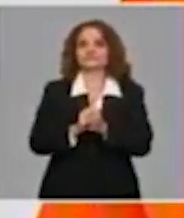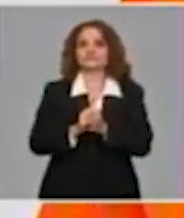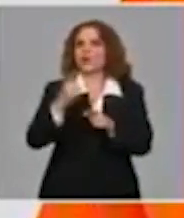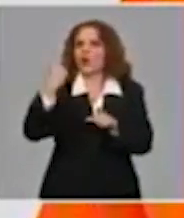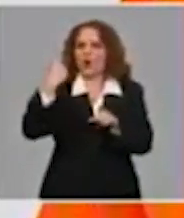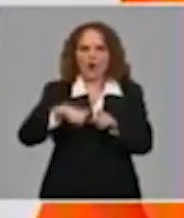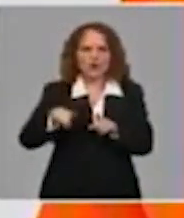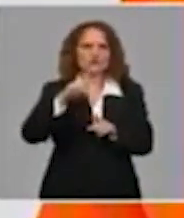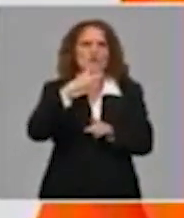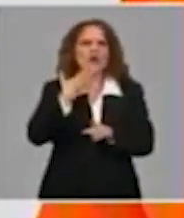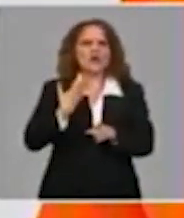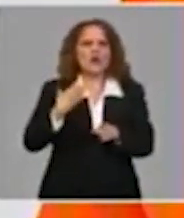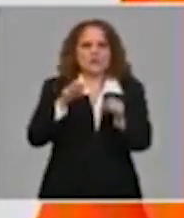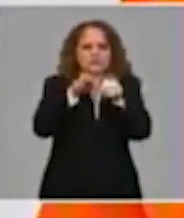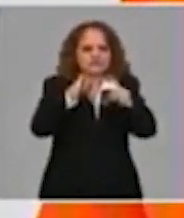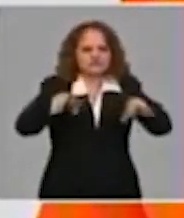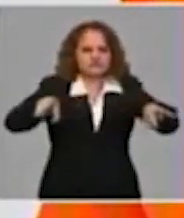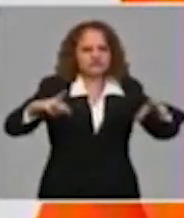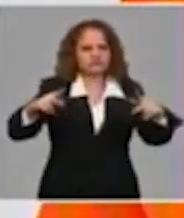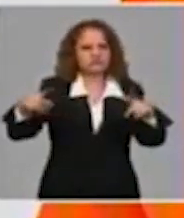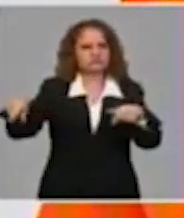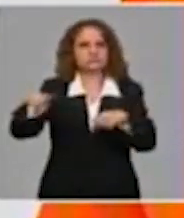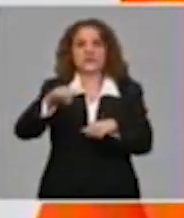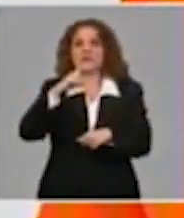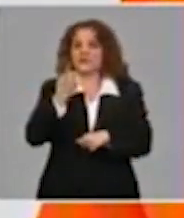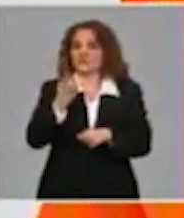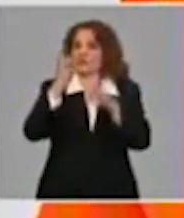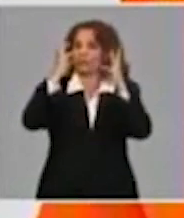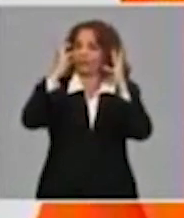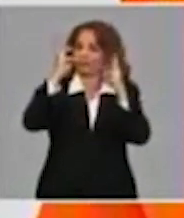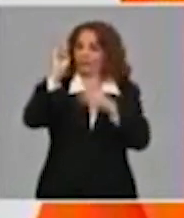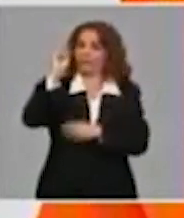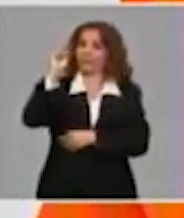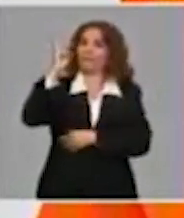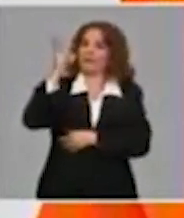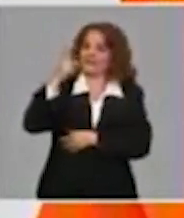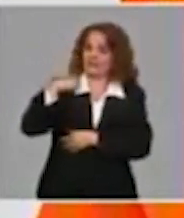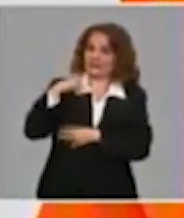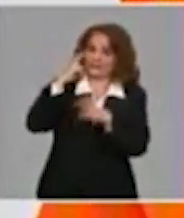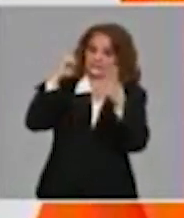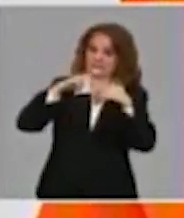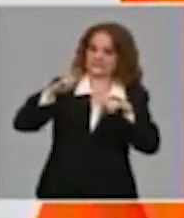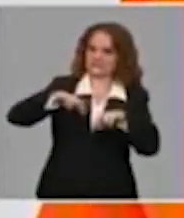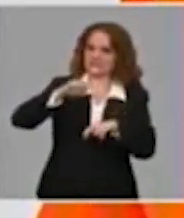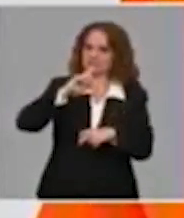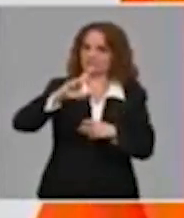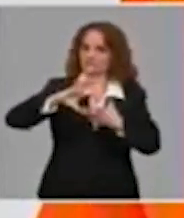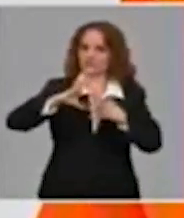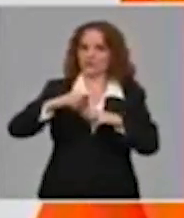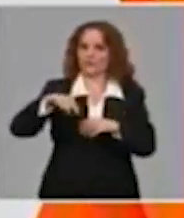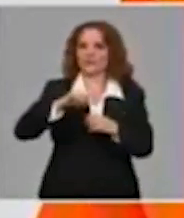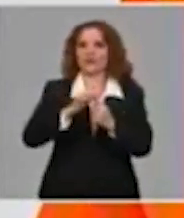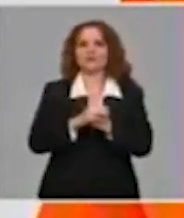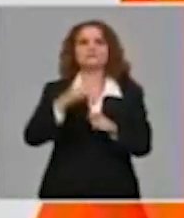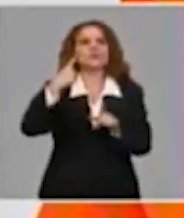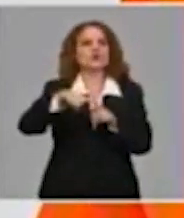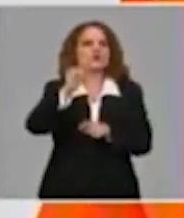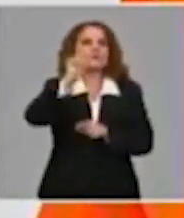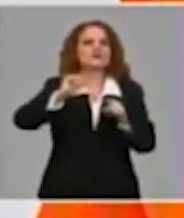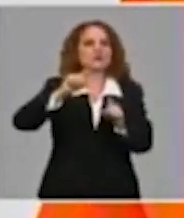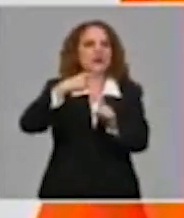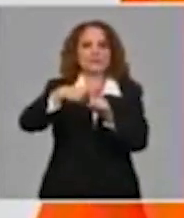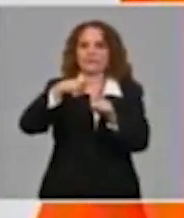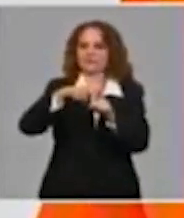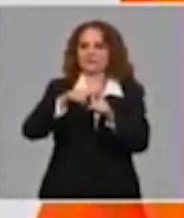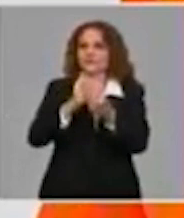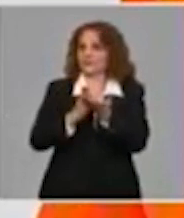normalmente a la población. Es una fórmula matemática compleja que hay que hacer. Los casos activos, que son los casos ingresados, que